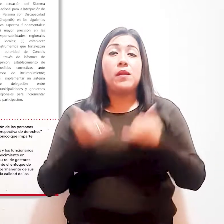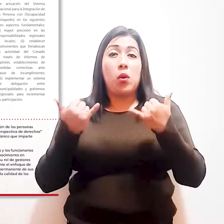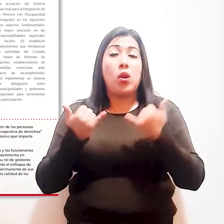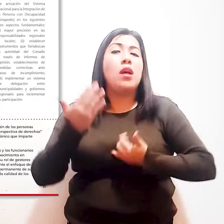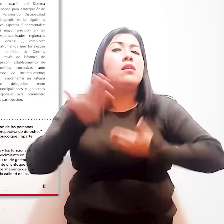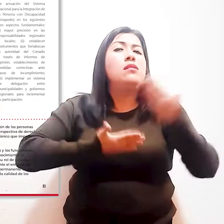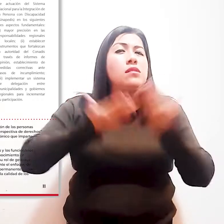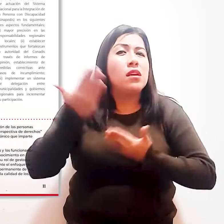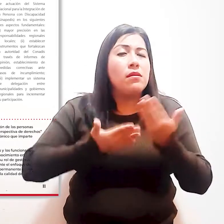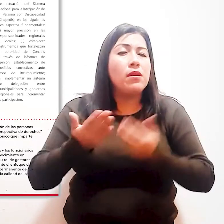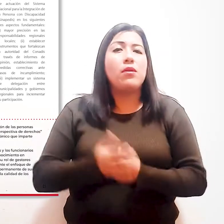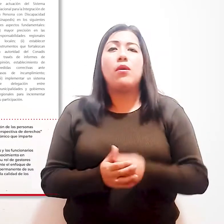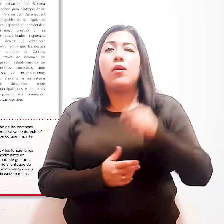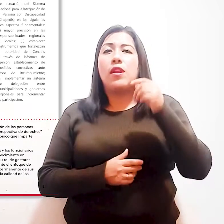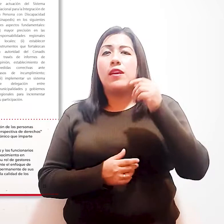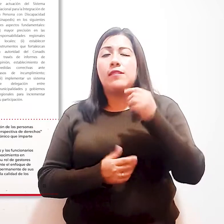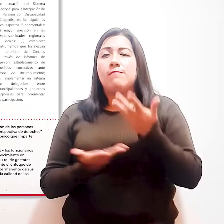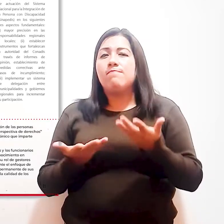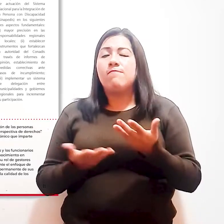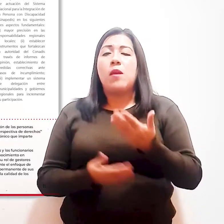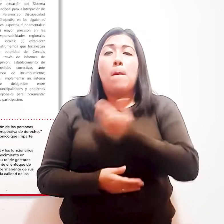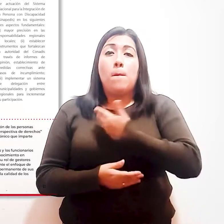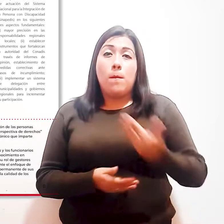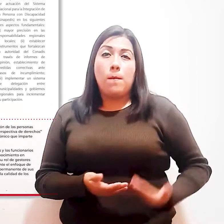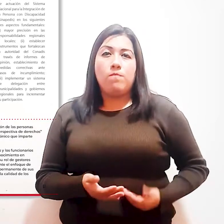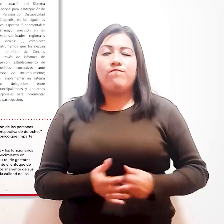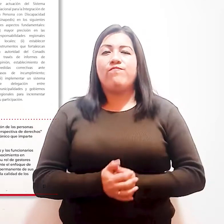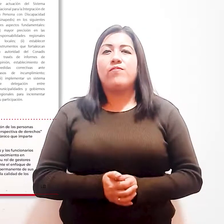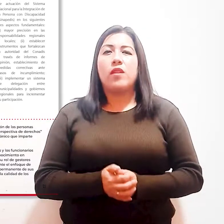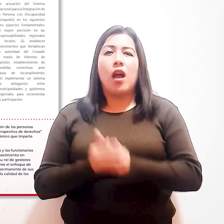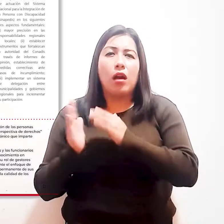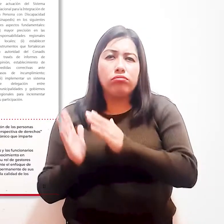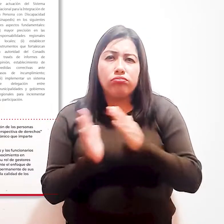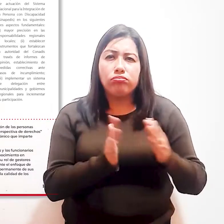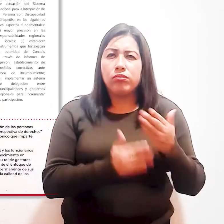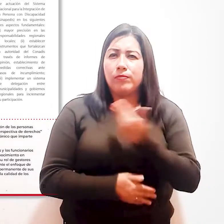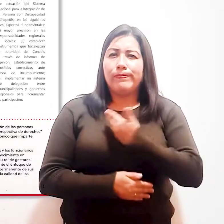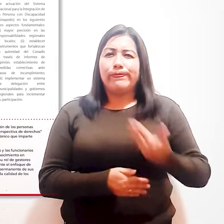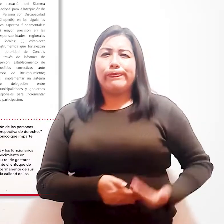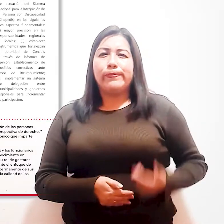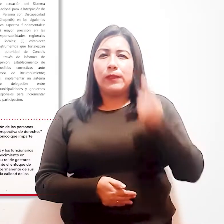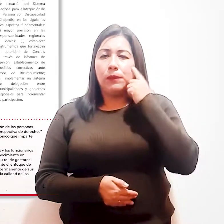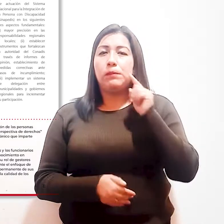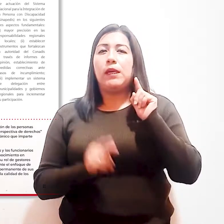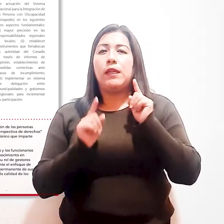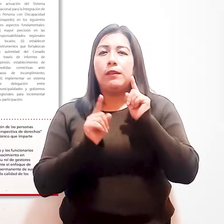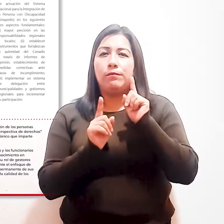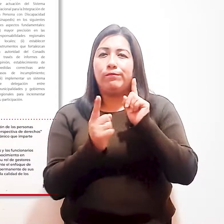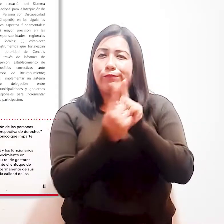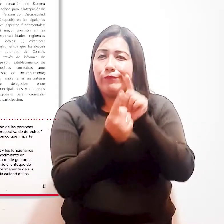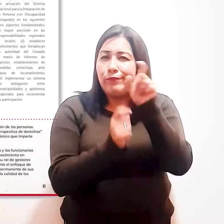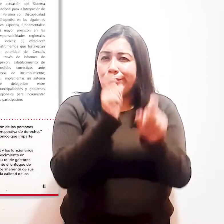Servidoras y servidores públicos. Gestión pública para la inclusión de las personas con discapacidad